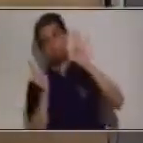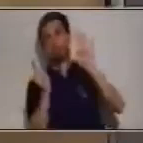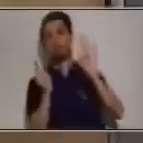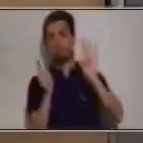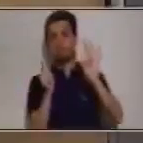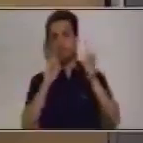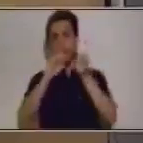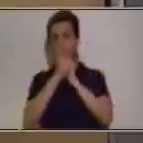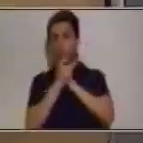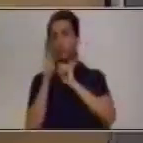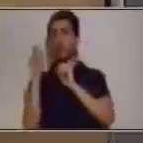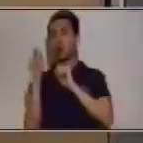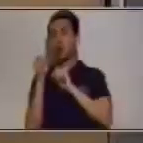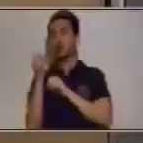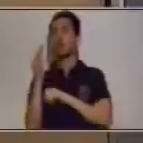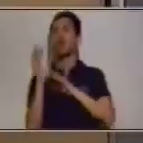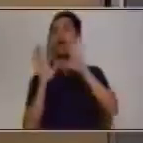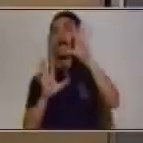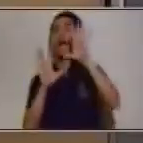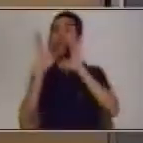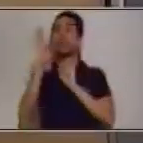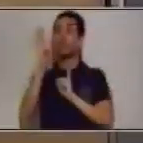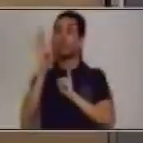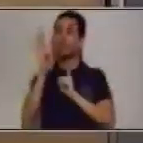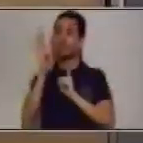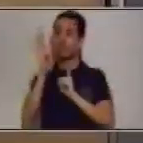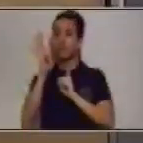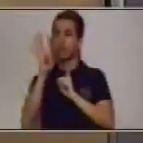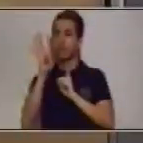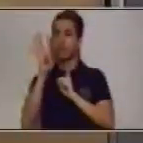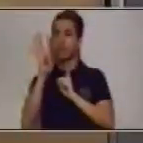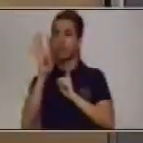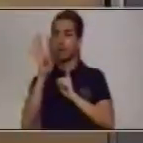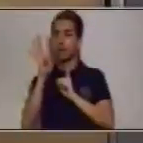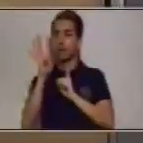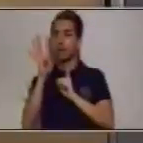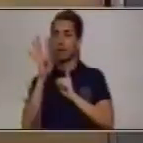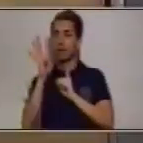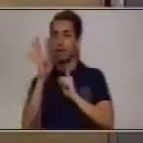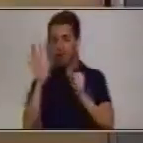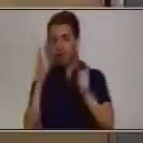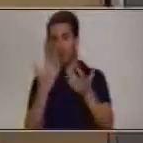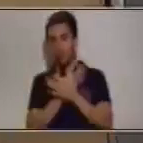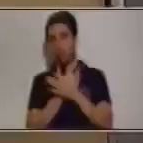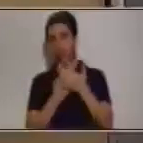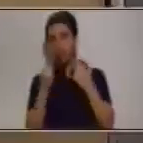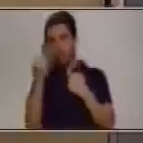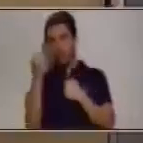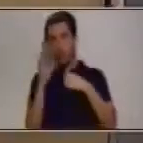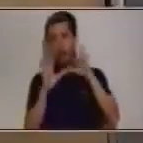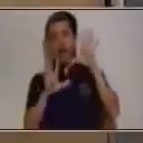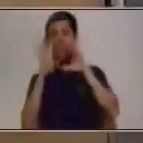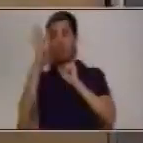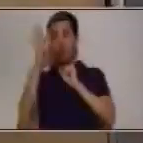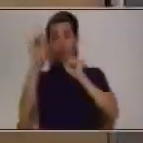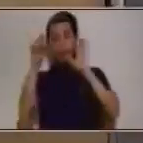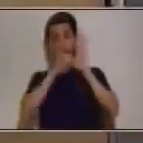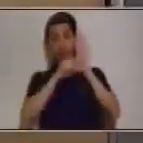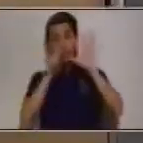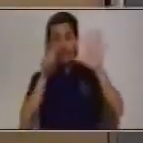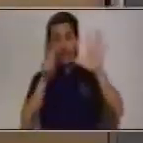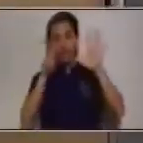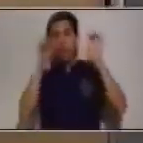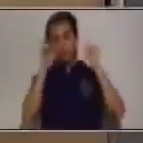entonces ahora se convirtió en se convirtió en 14 a 14 le puedo quitar 7